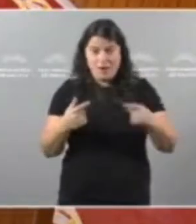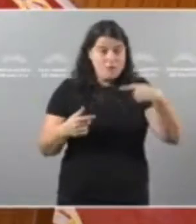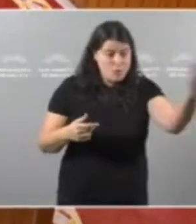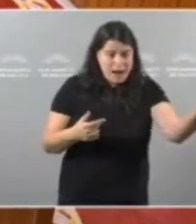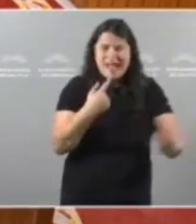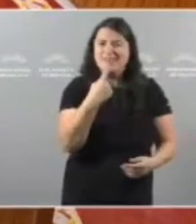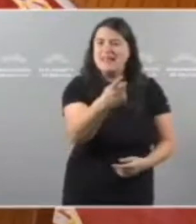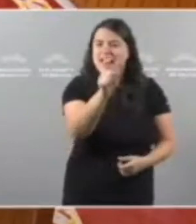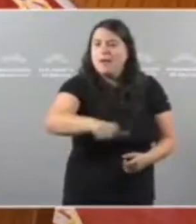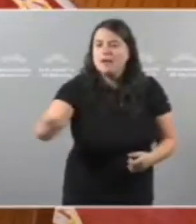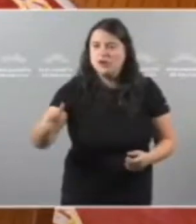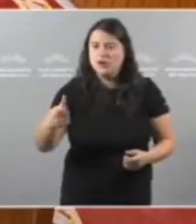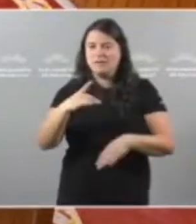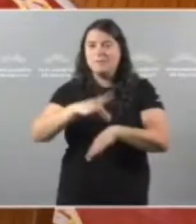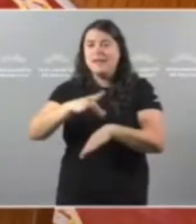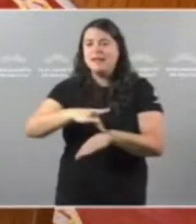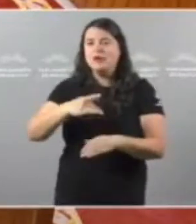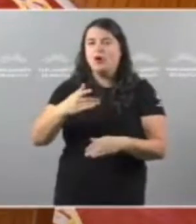Díganllelo